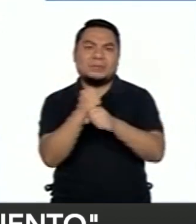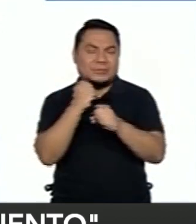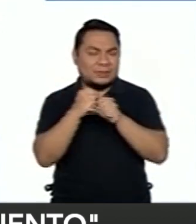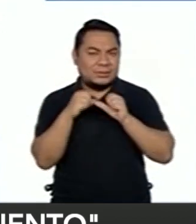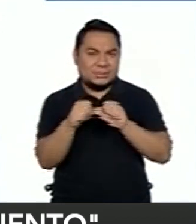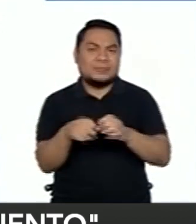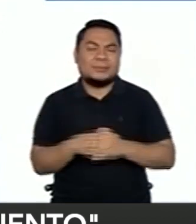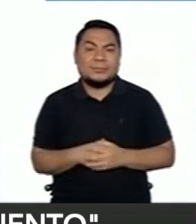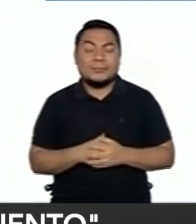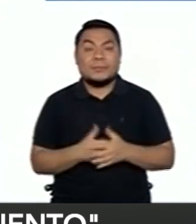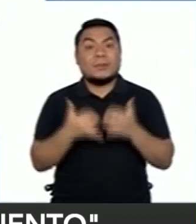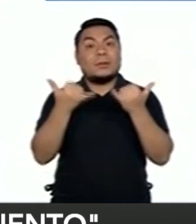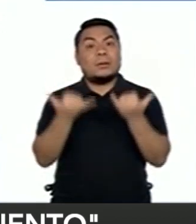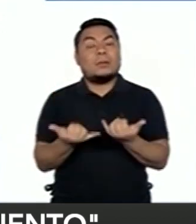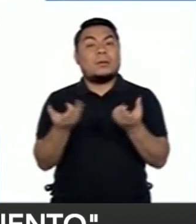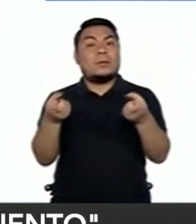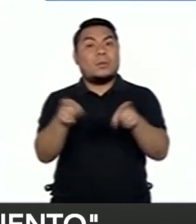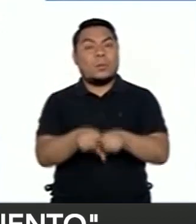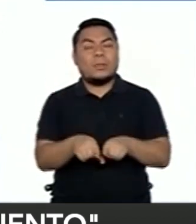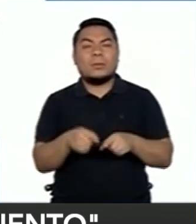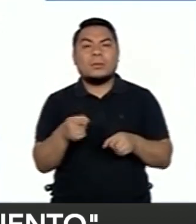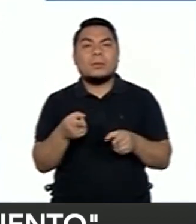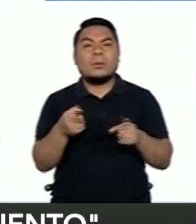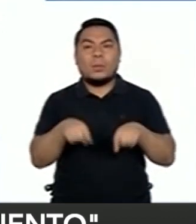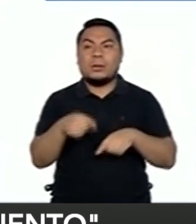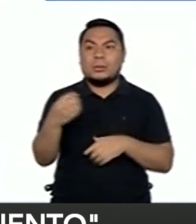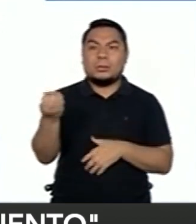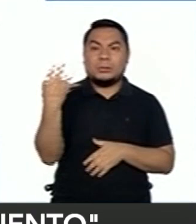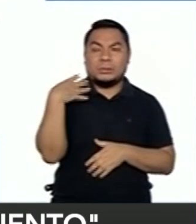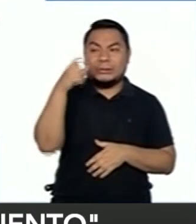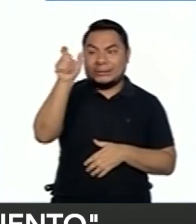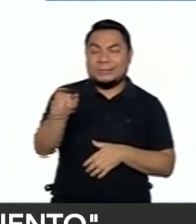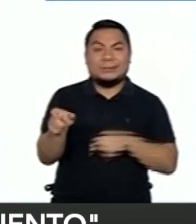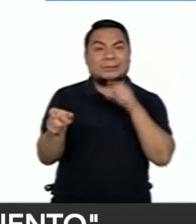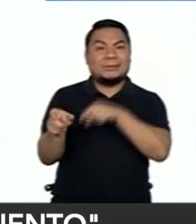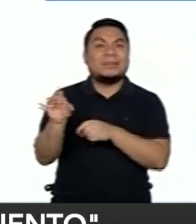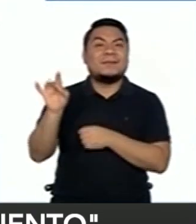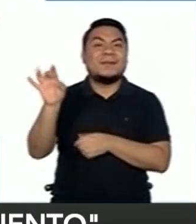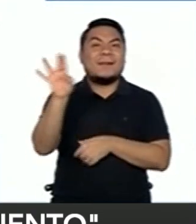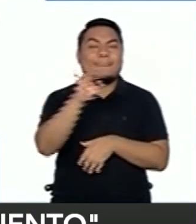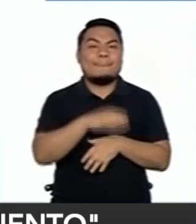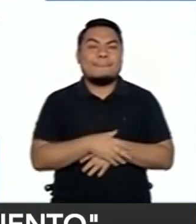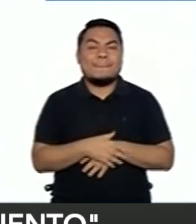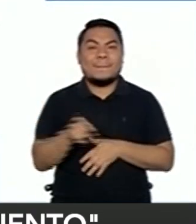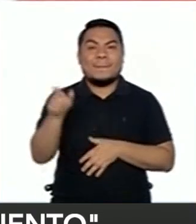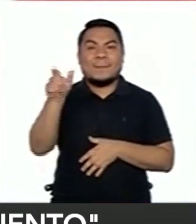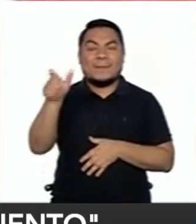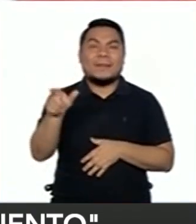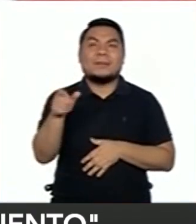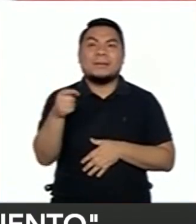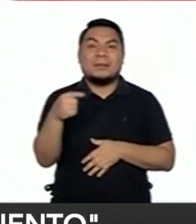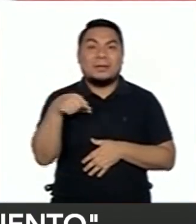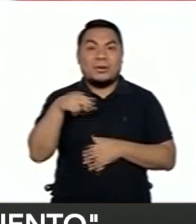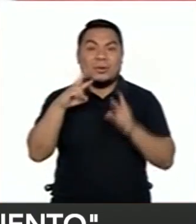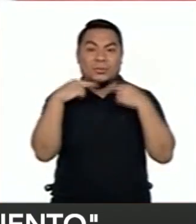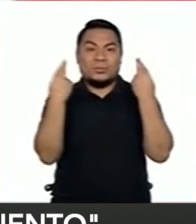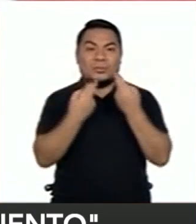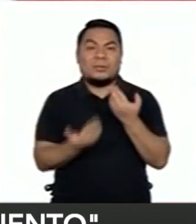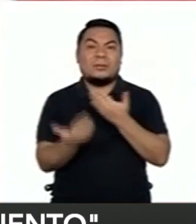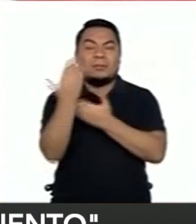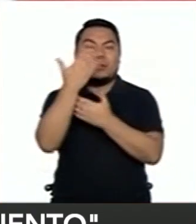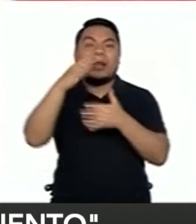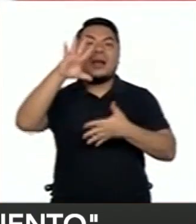Hoy, cuando escuchaba la participación de los diferentes presidentes de América